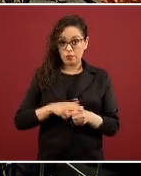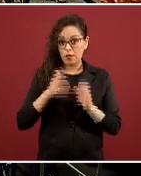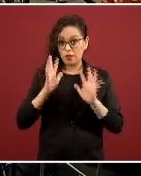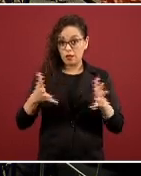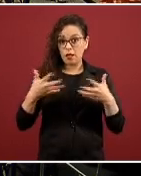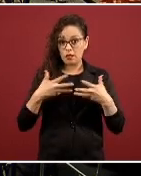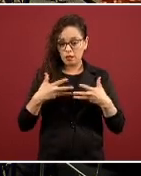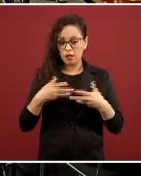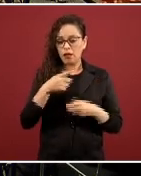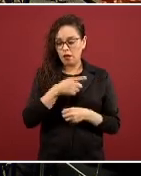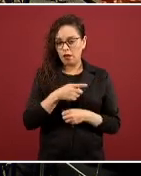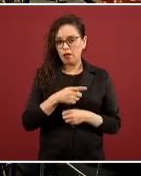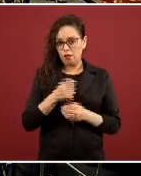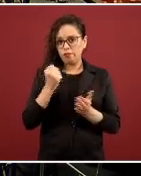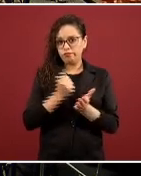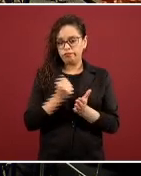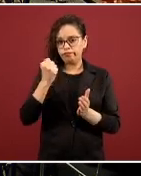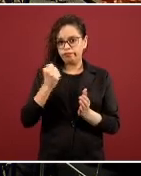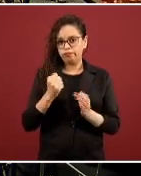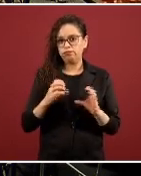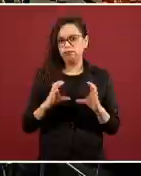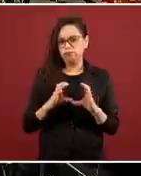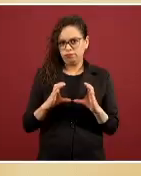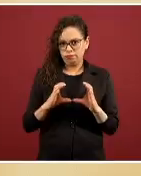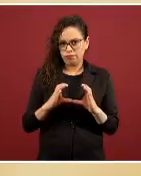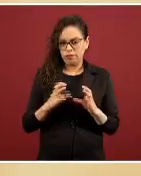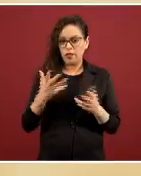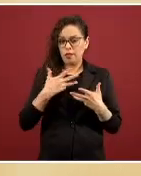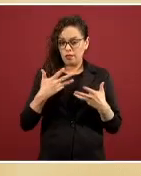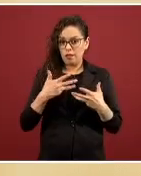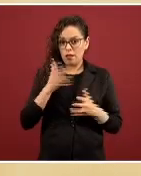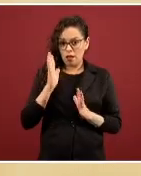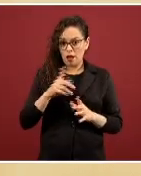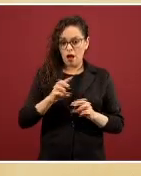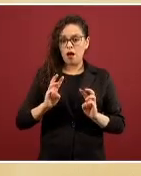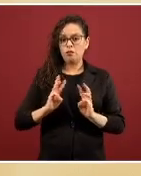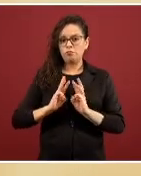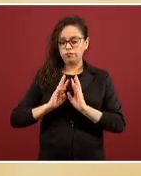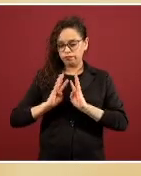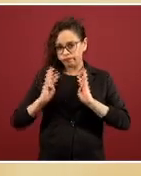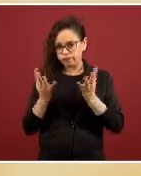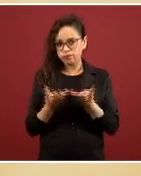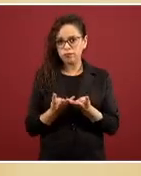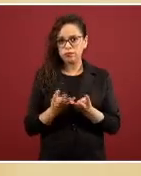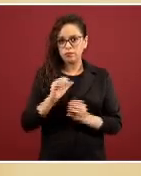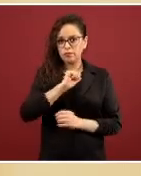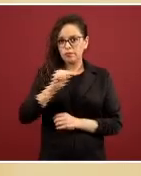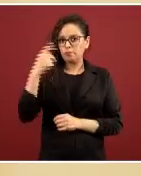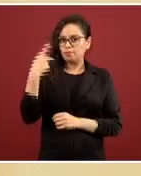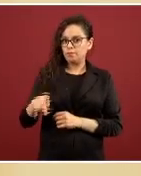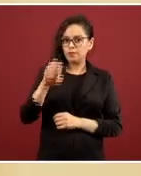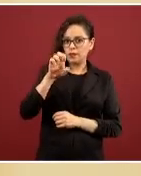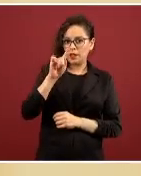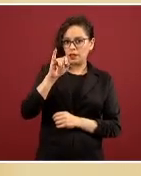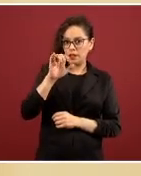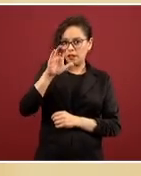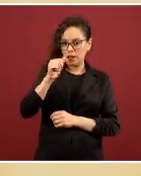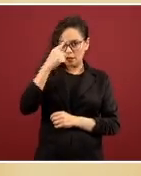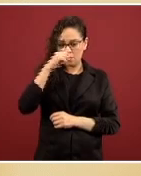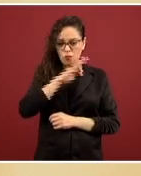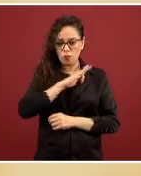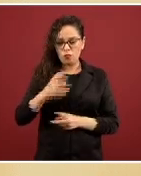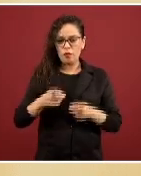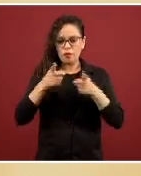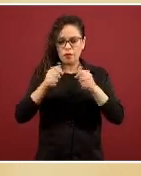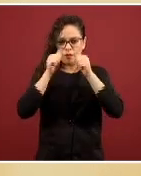certificados. Todos cuentan con un comité de ética para la atención de pacientes, para